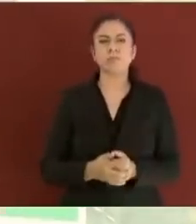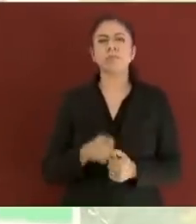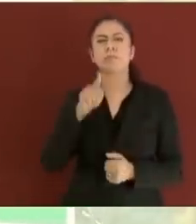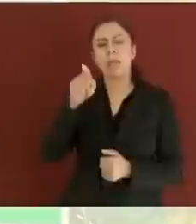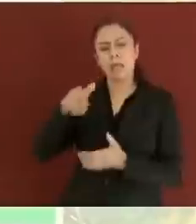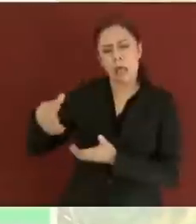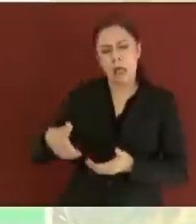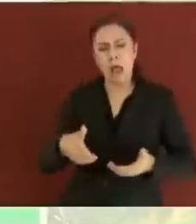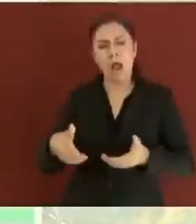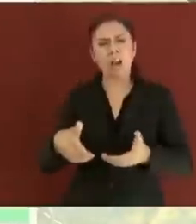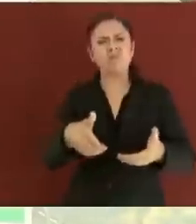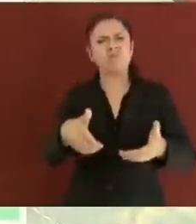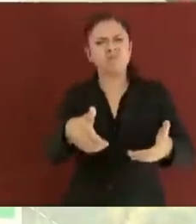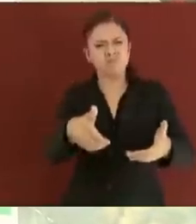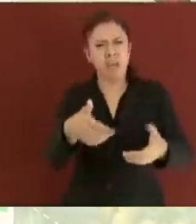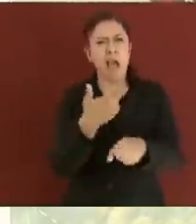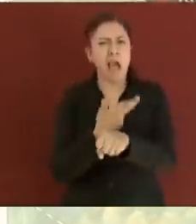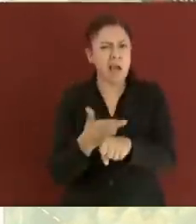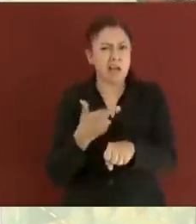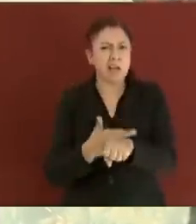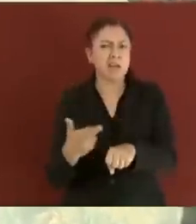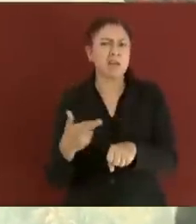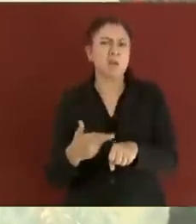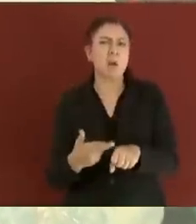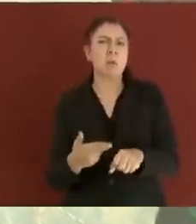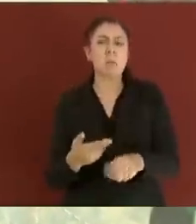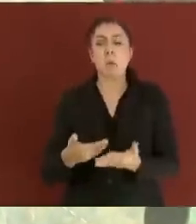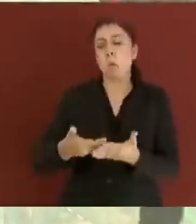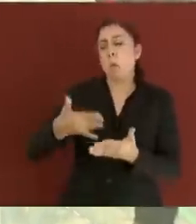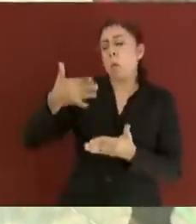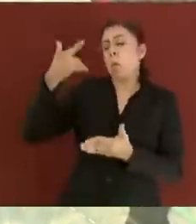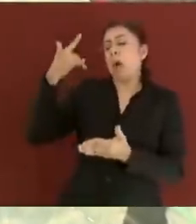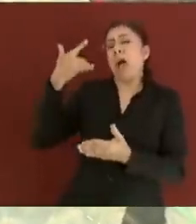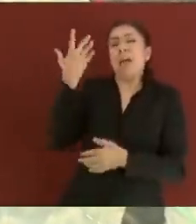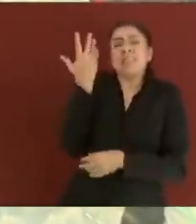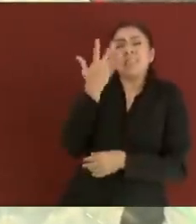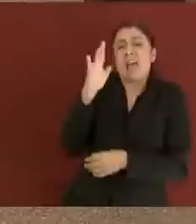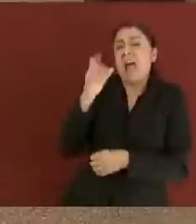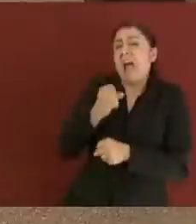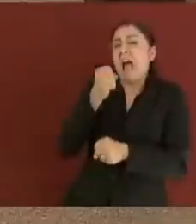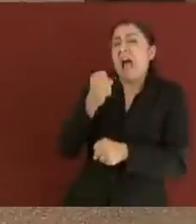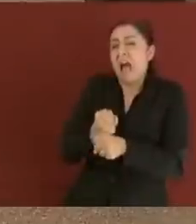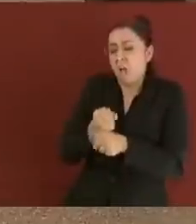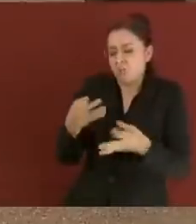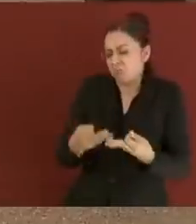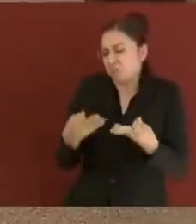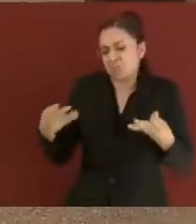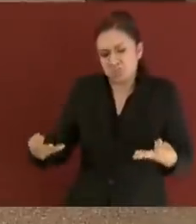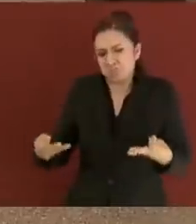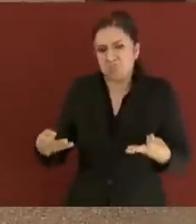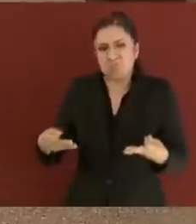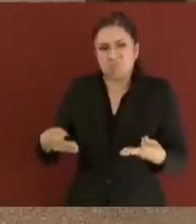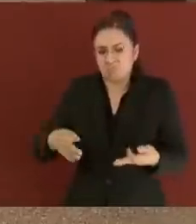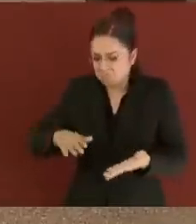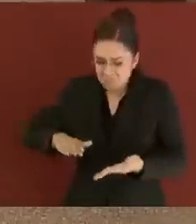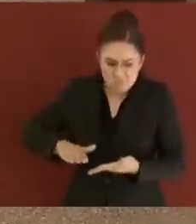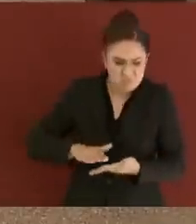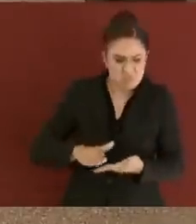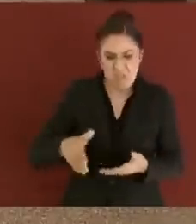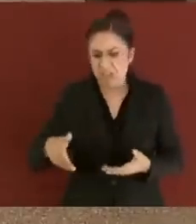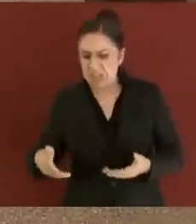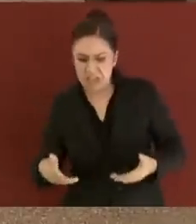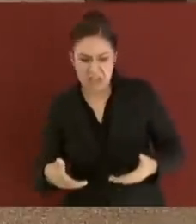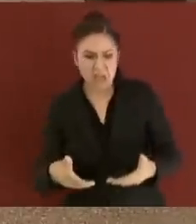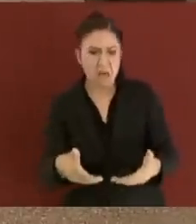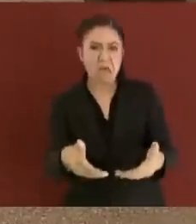construyó como una terracería hace 10 años. Y lo curioso es que hay, usted pudo apreciar,